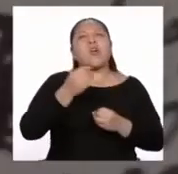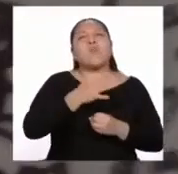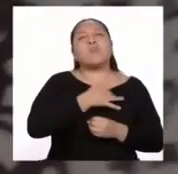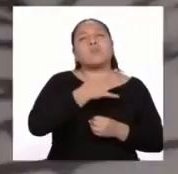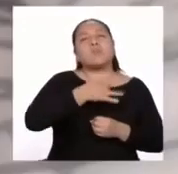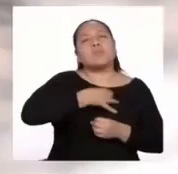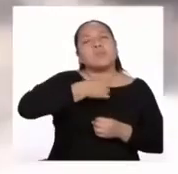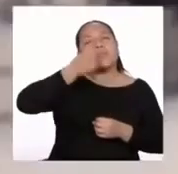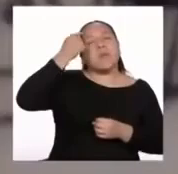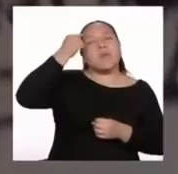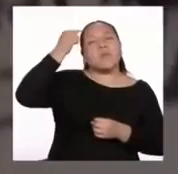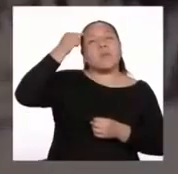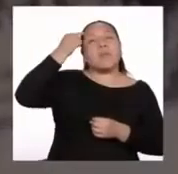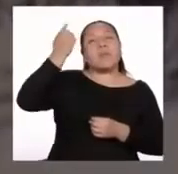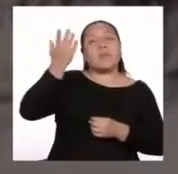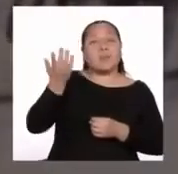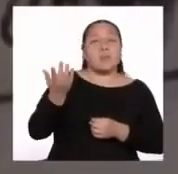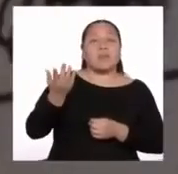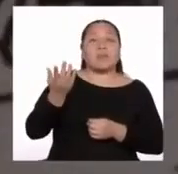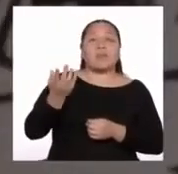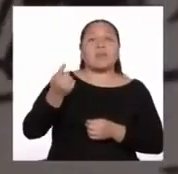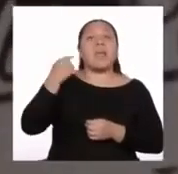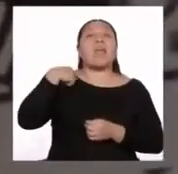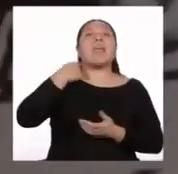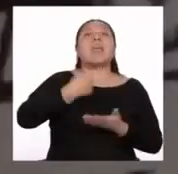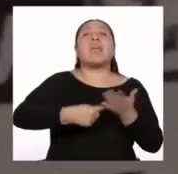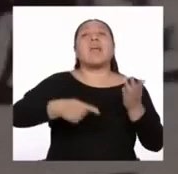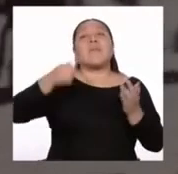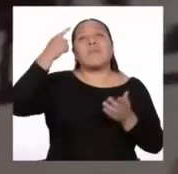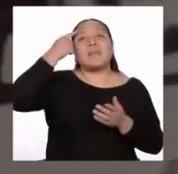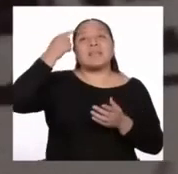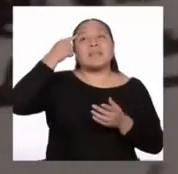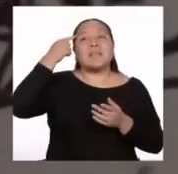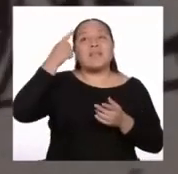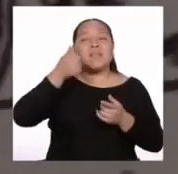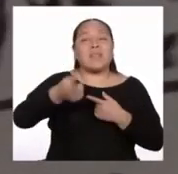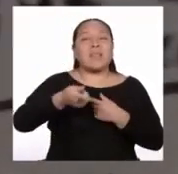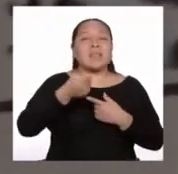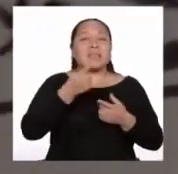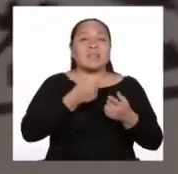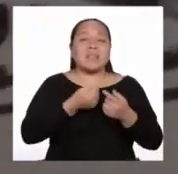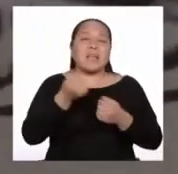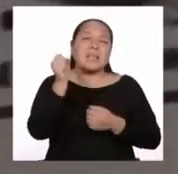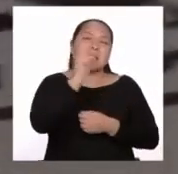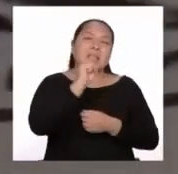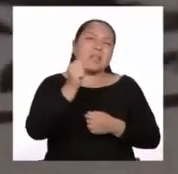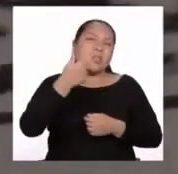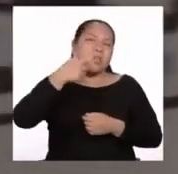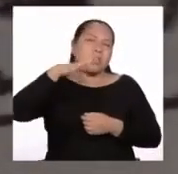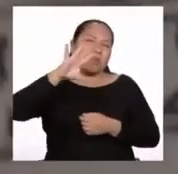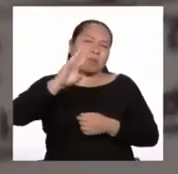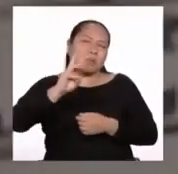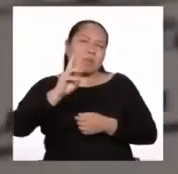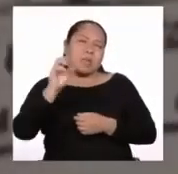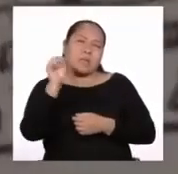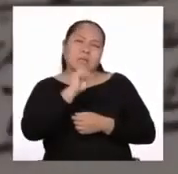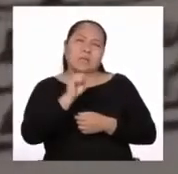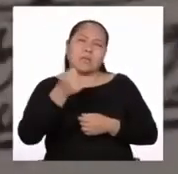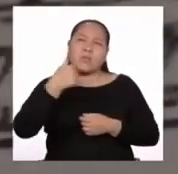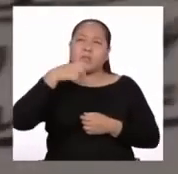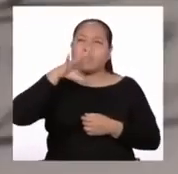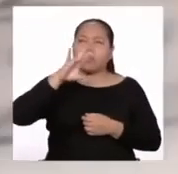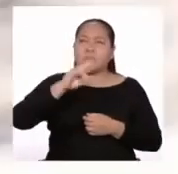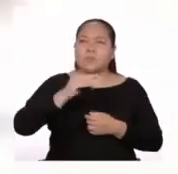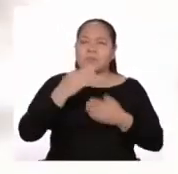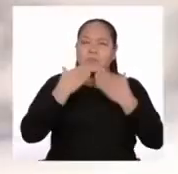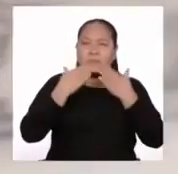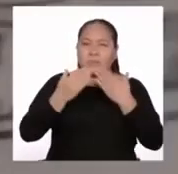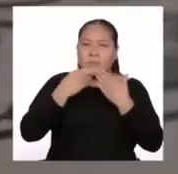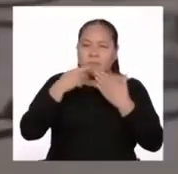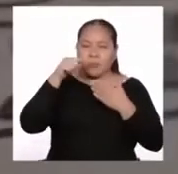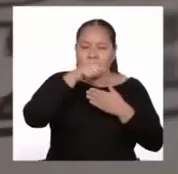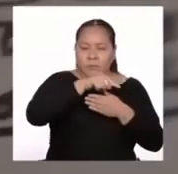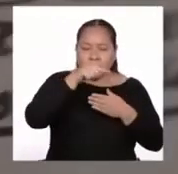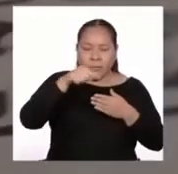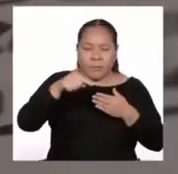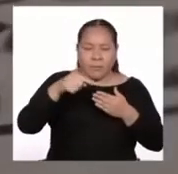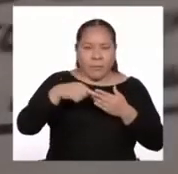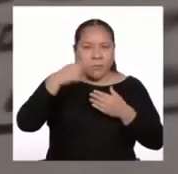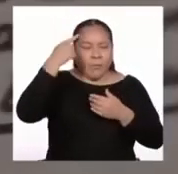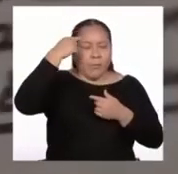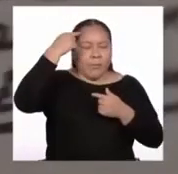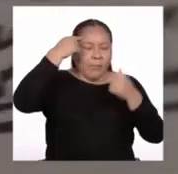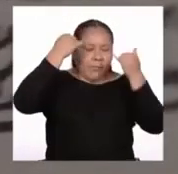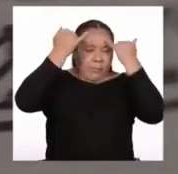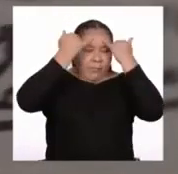que reinaban en el mundo indígena del siglo XVI y XVII. Y gracias a esas categorías